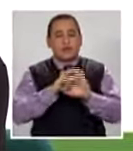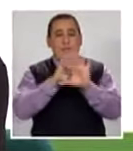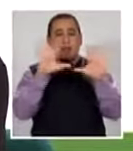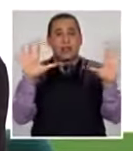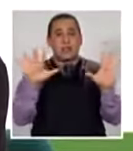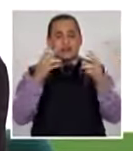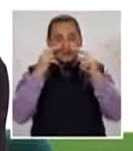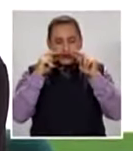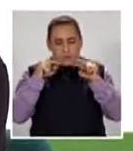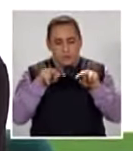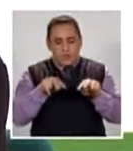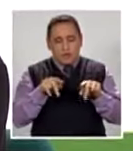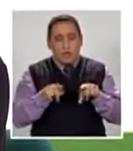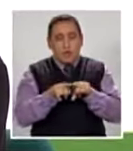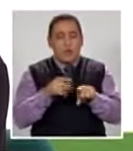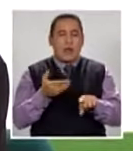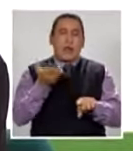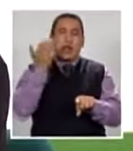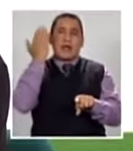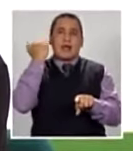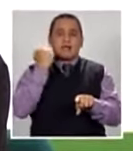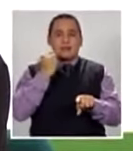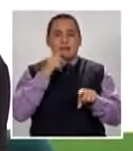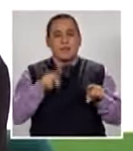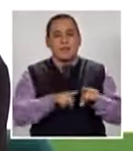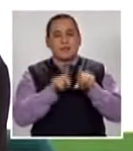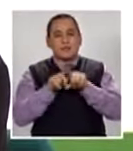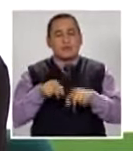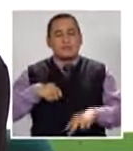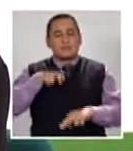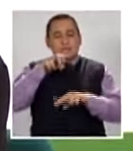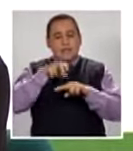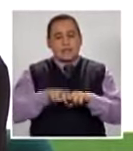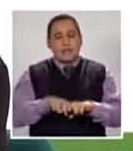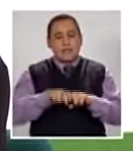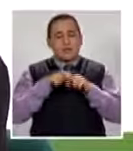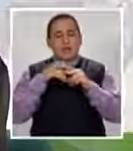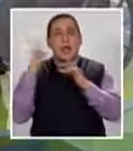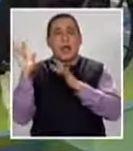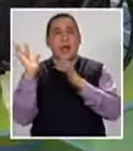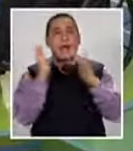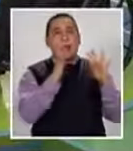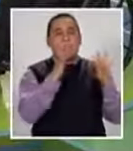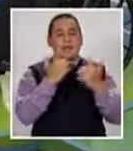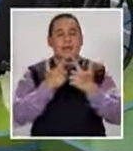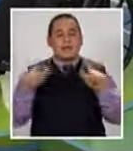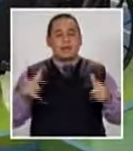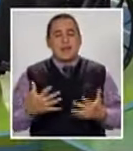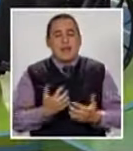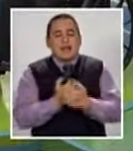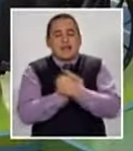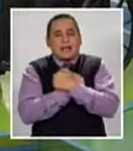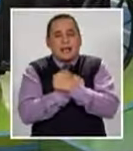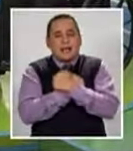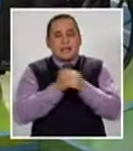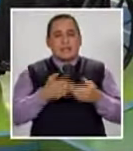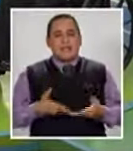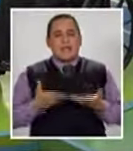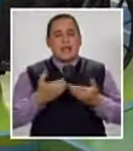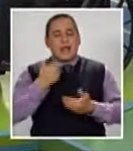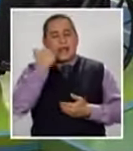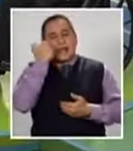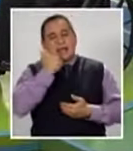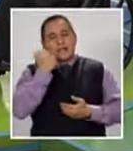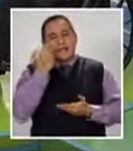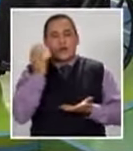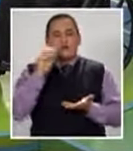Nos hemos mirado Como antes Besándonos Sentados Al aire libre Al quererte Dejaste que te